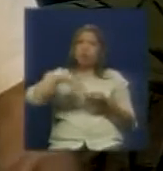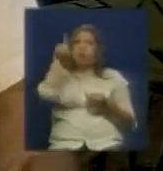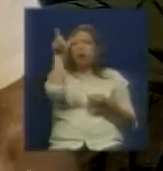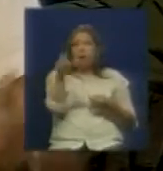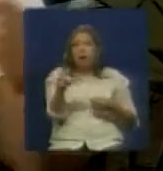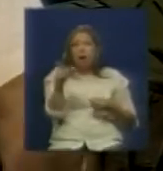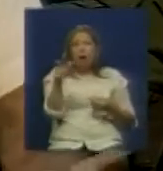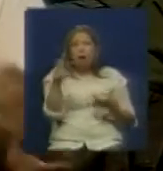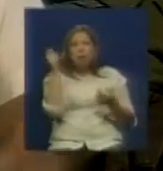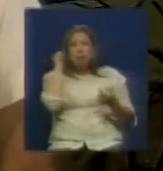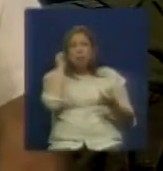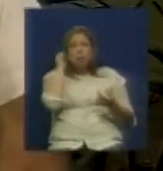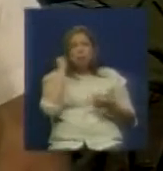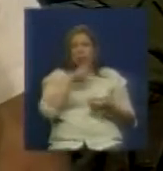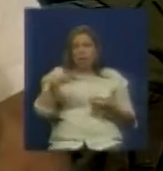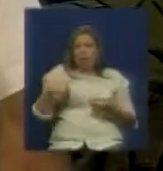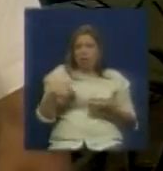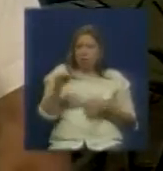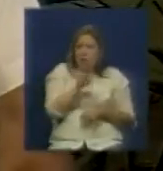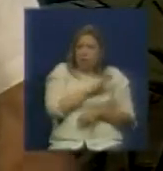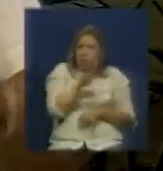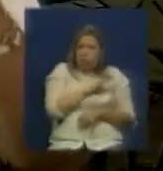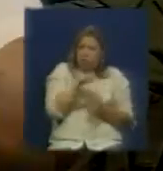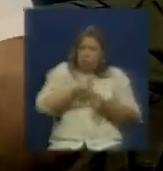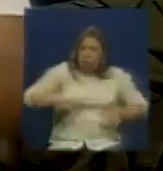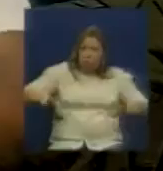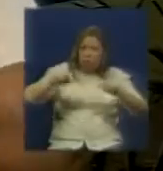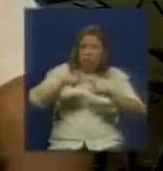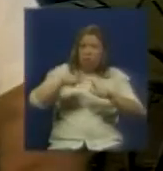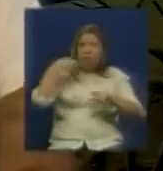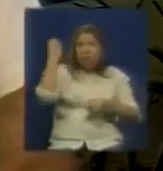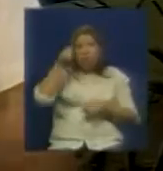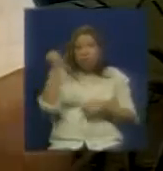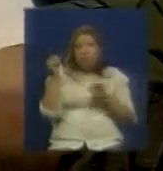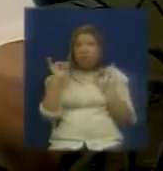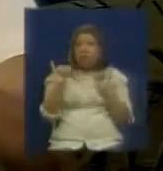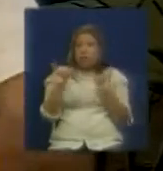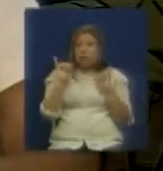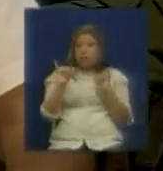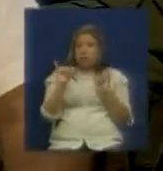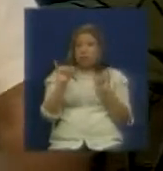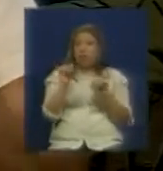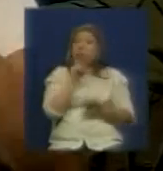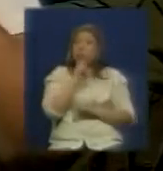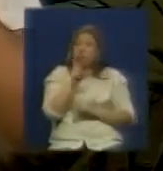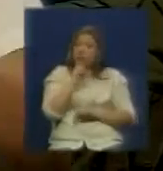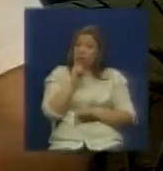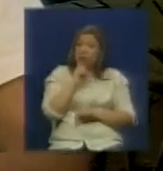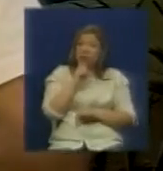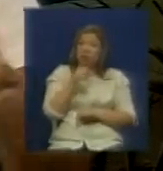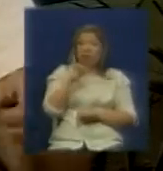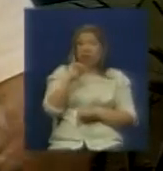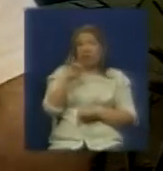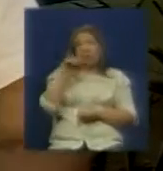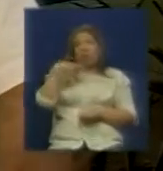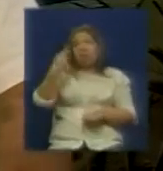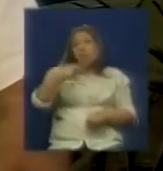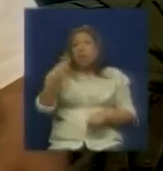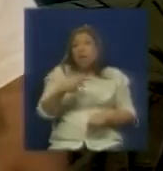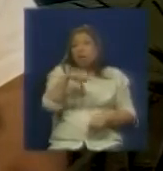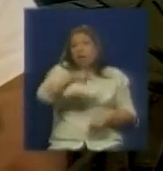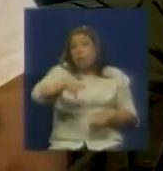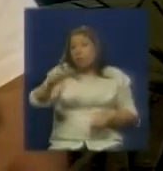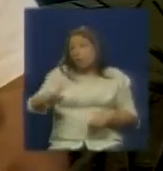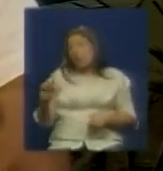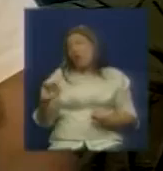camarada que ni siquiera es de nuestro propio circuito yo creo que también ahí viene un poquito el descontento político de